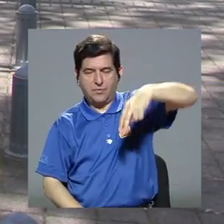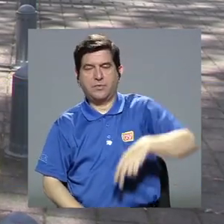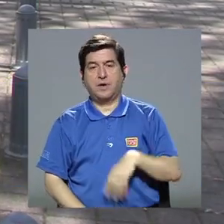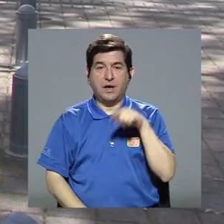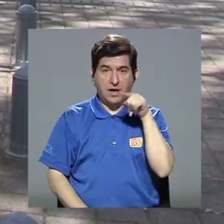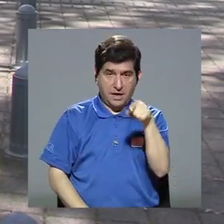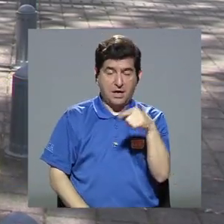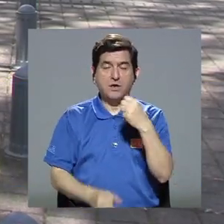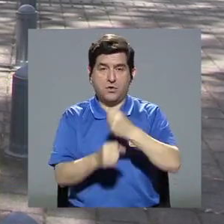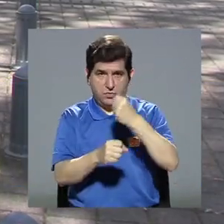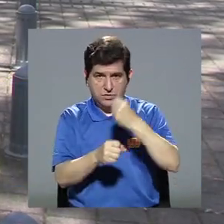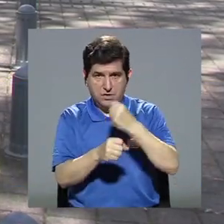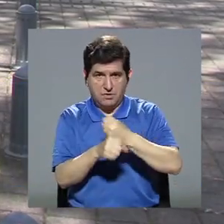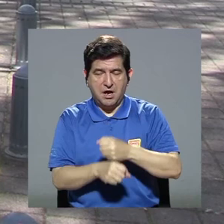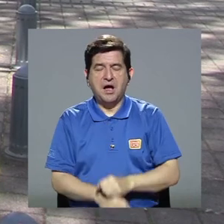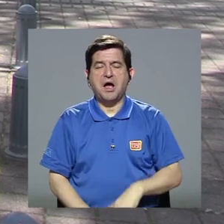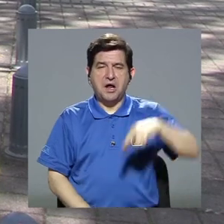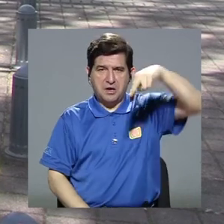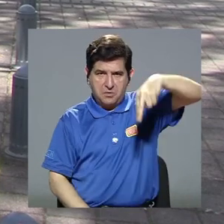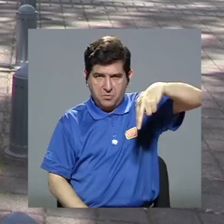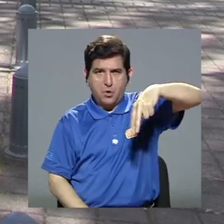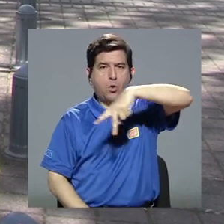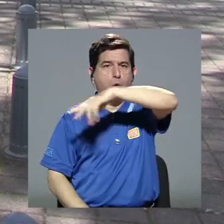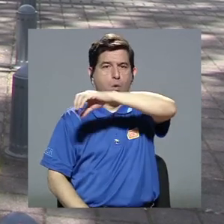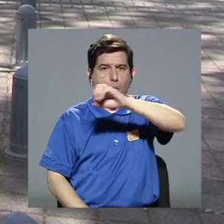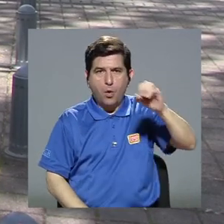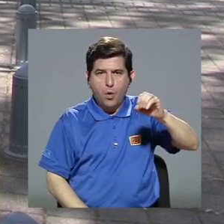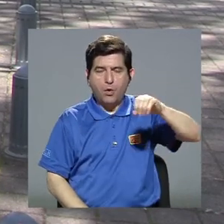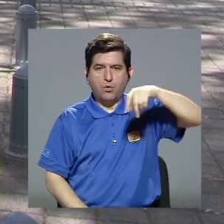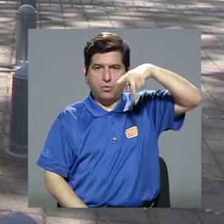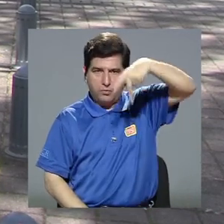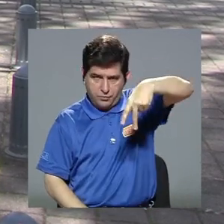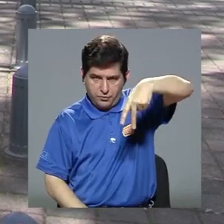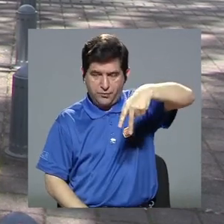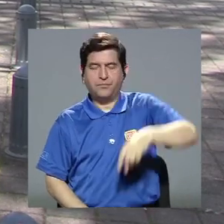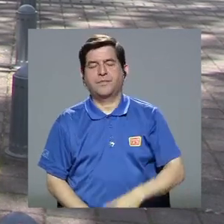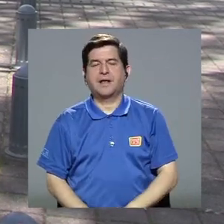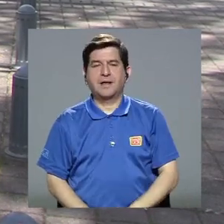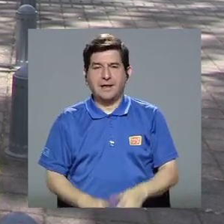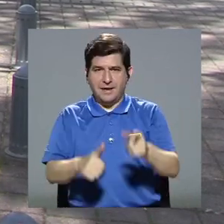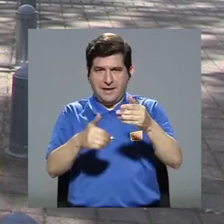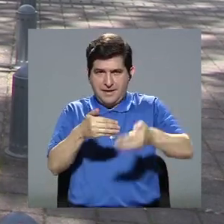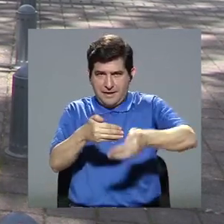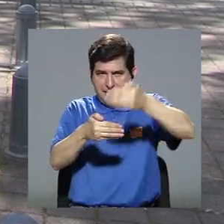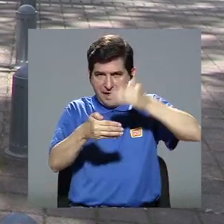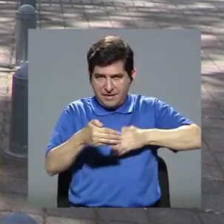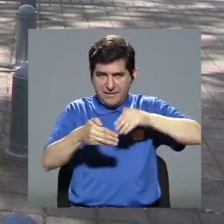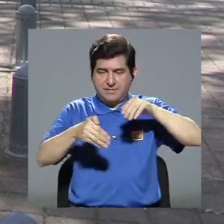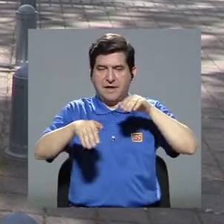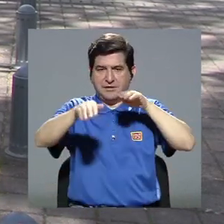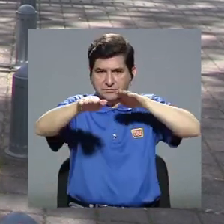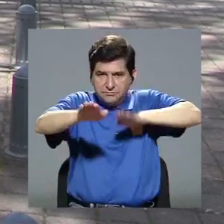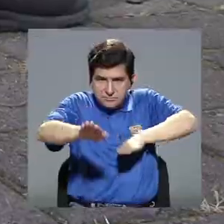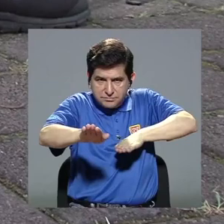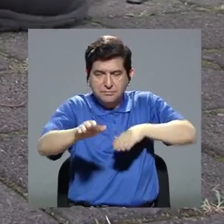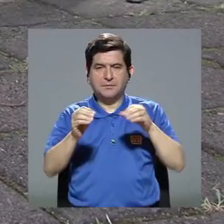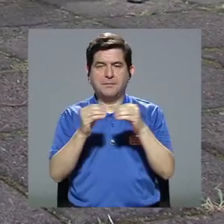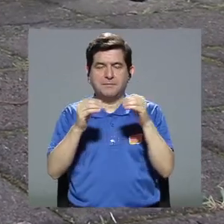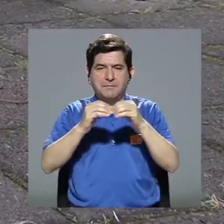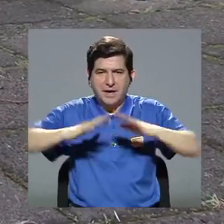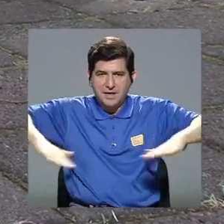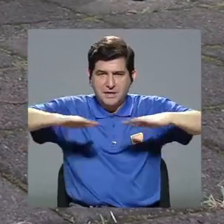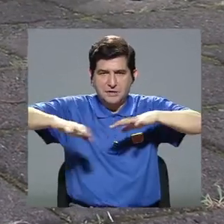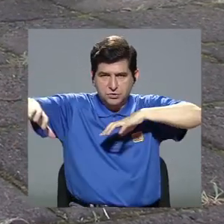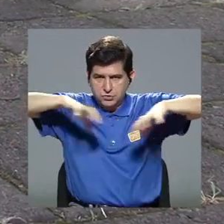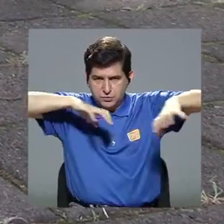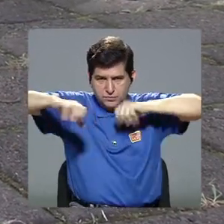de la silla, este ejercicio lo vamos a trabajar de los dos lados, la pierna que está por atrás tiene que haber un rango más grande